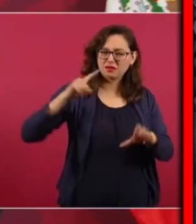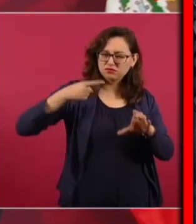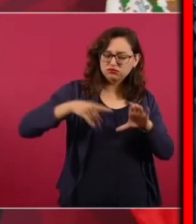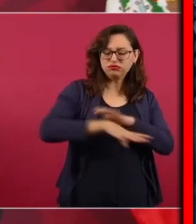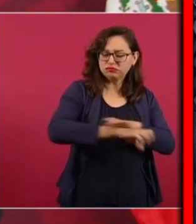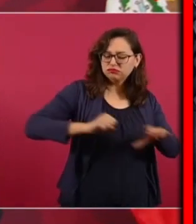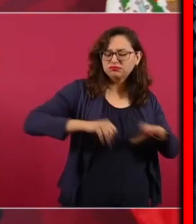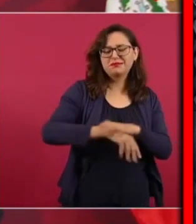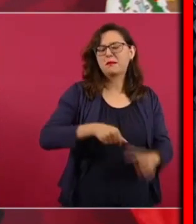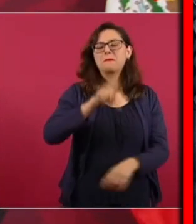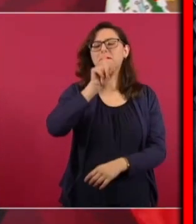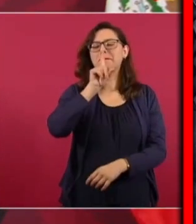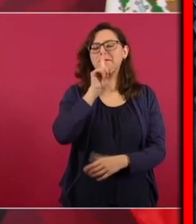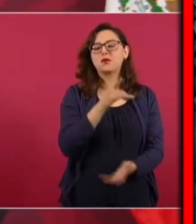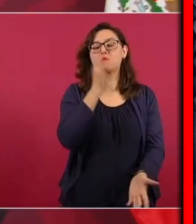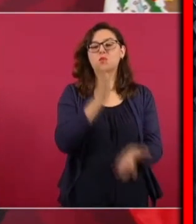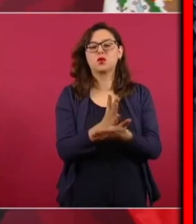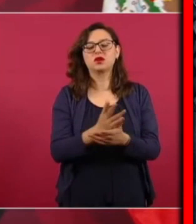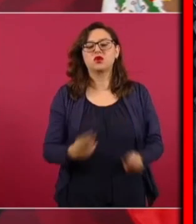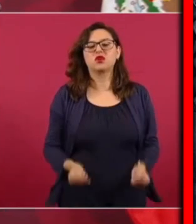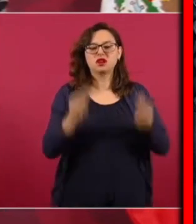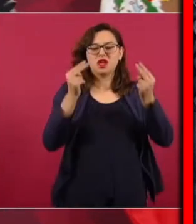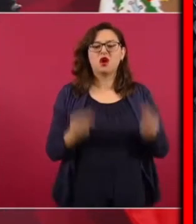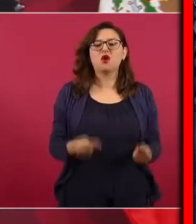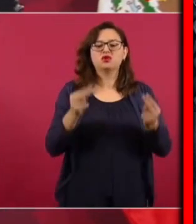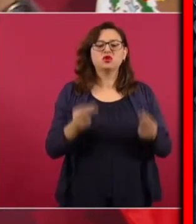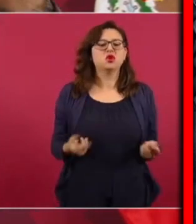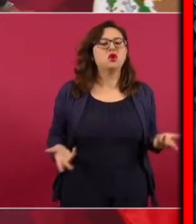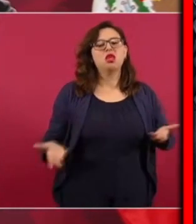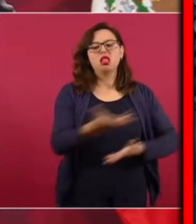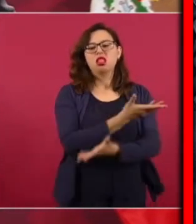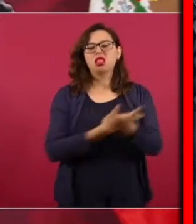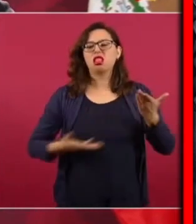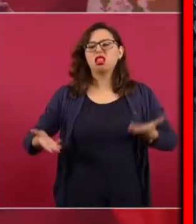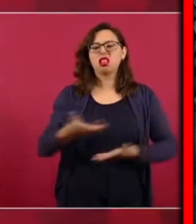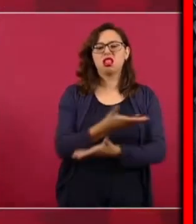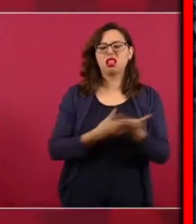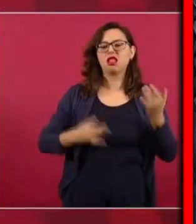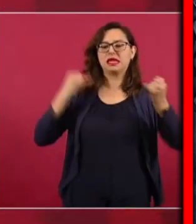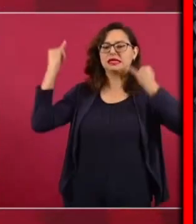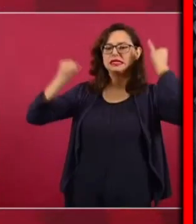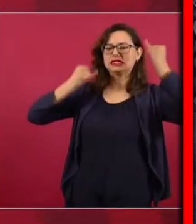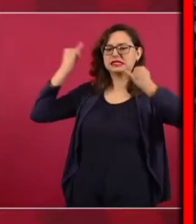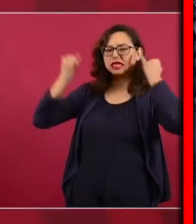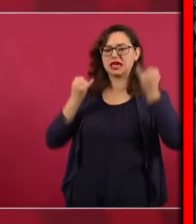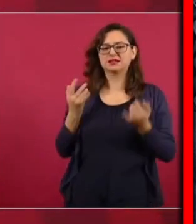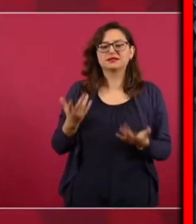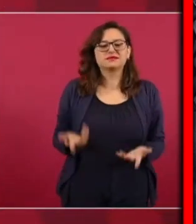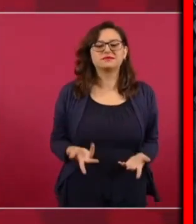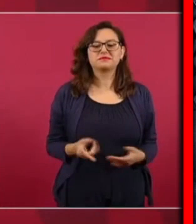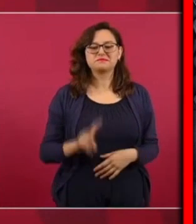mercado financiero entonces no invertían